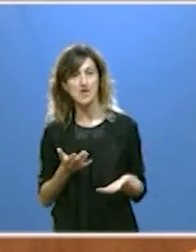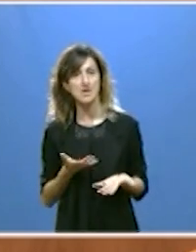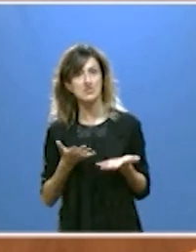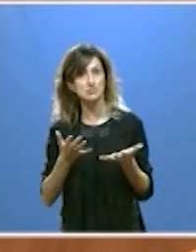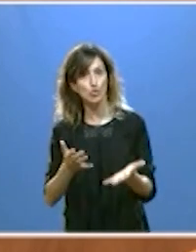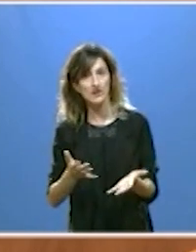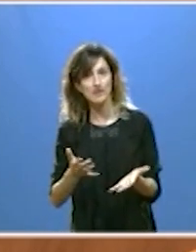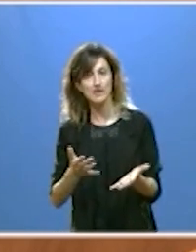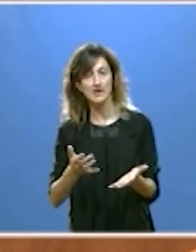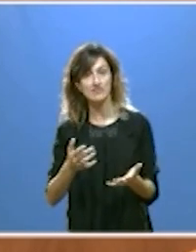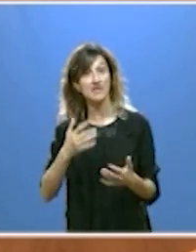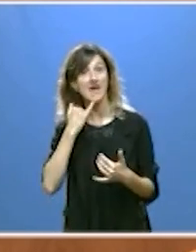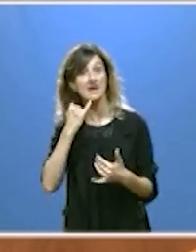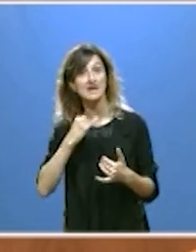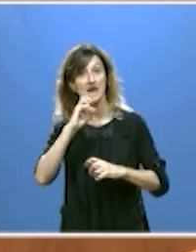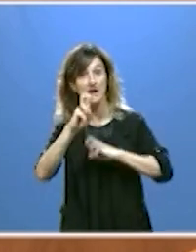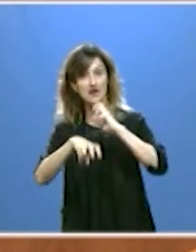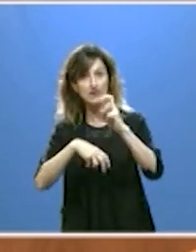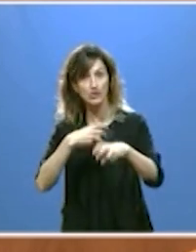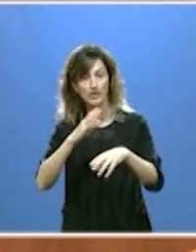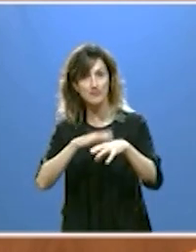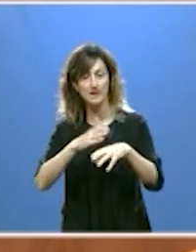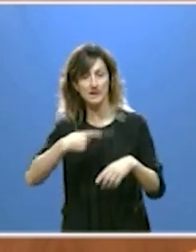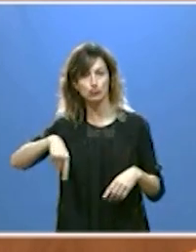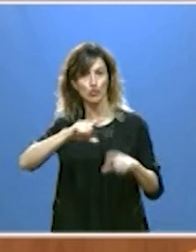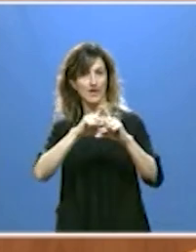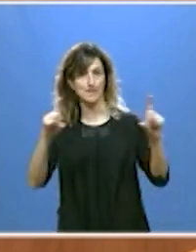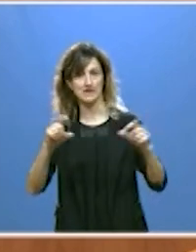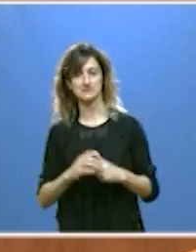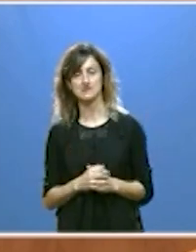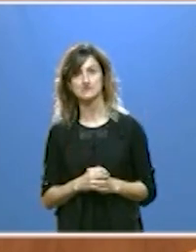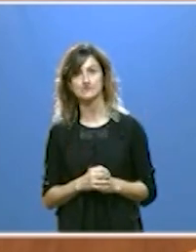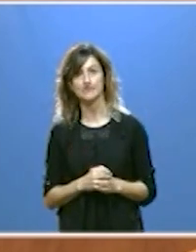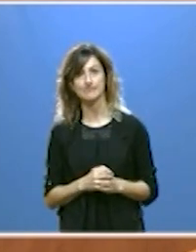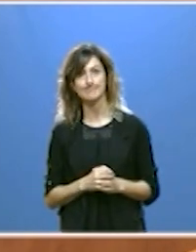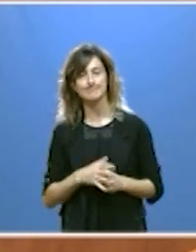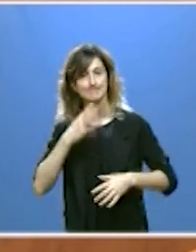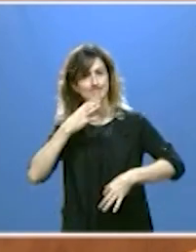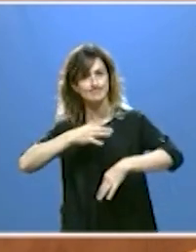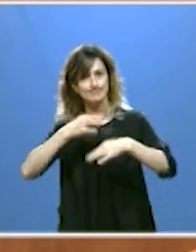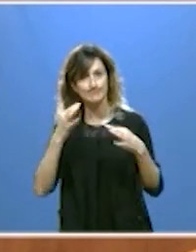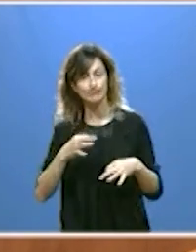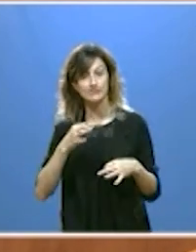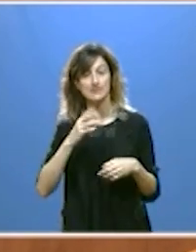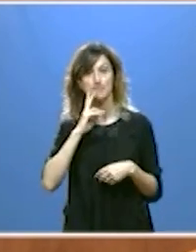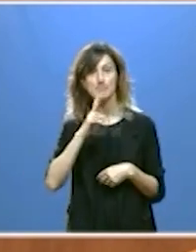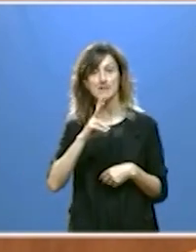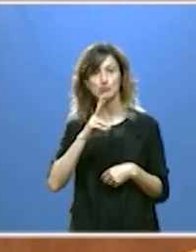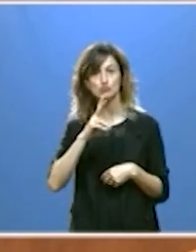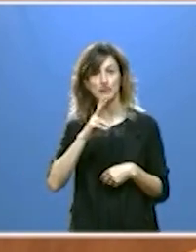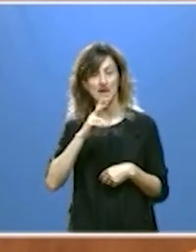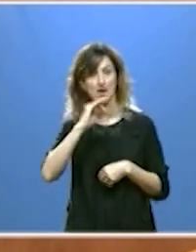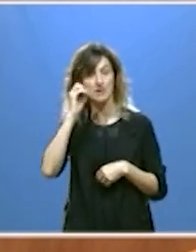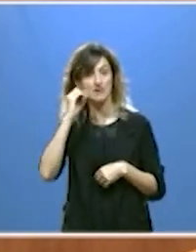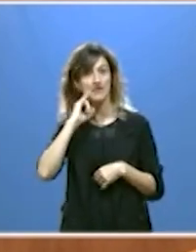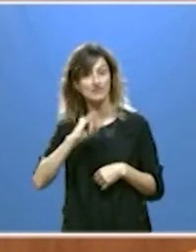con abastecimiento de energía renovable para todas las empresas garantizaremos la seguridad del suministro